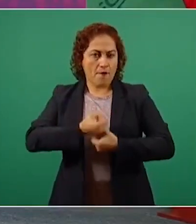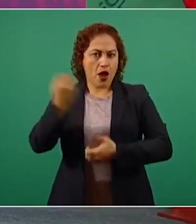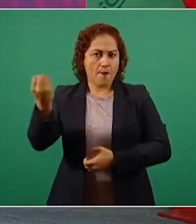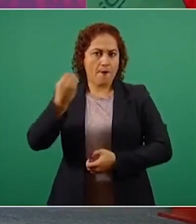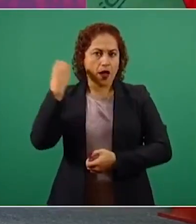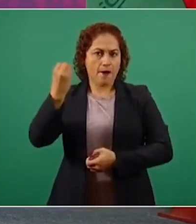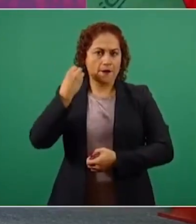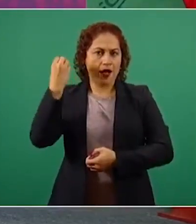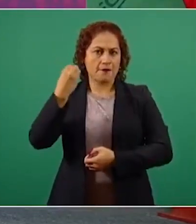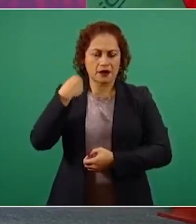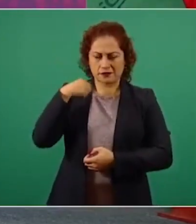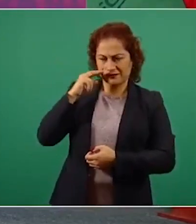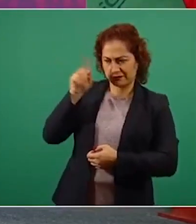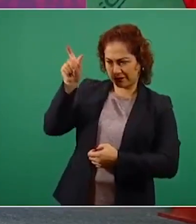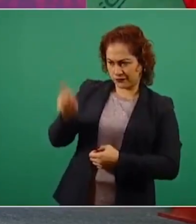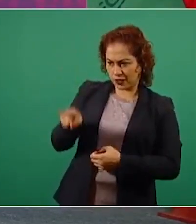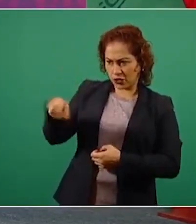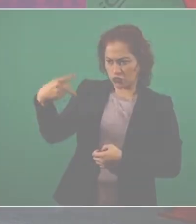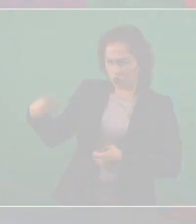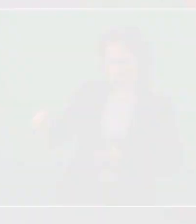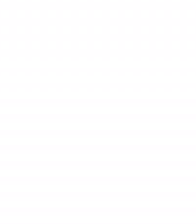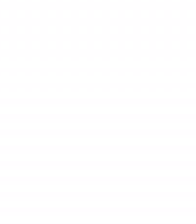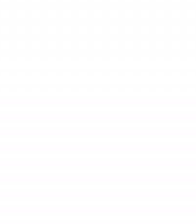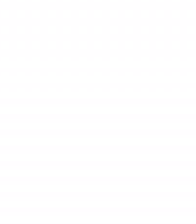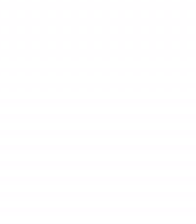como actúa, cada día verifico más eso.